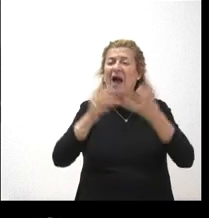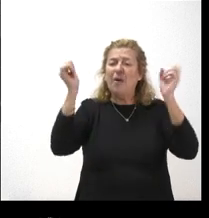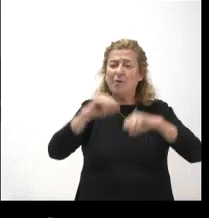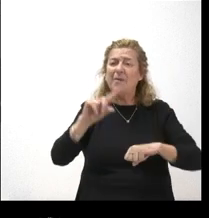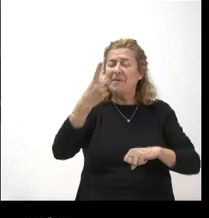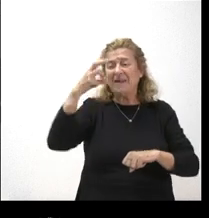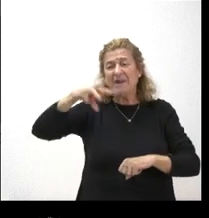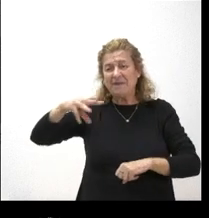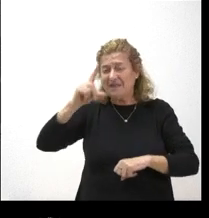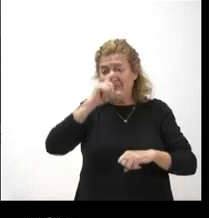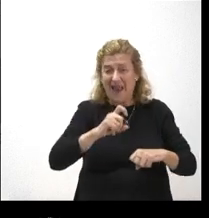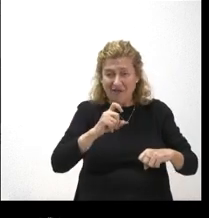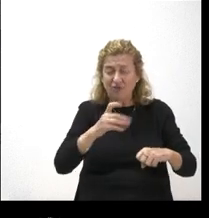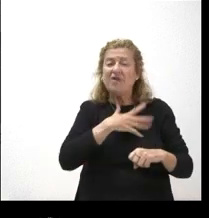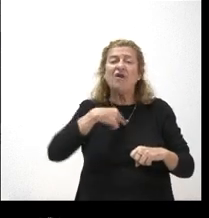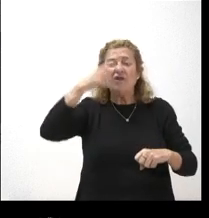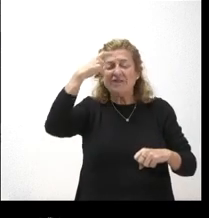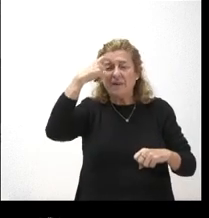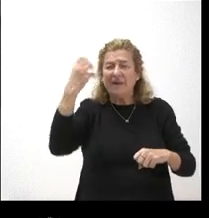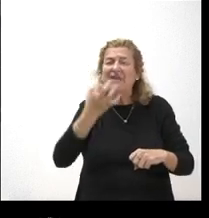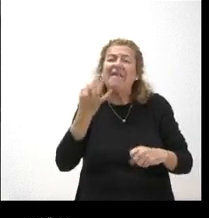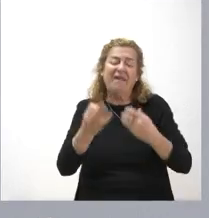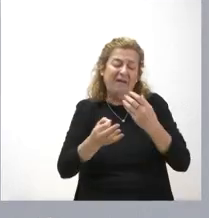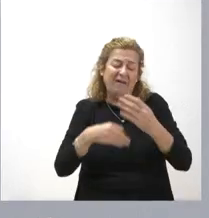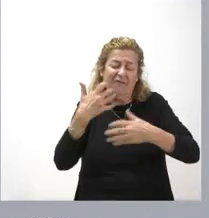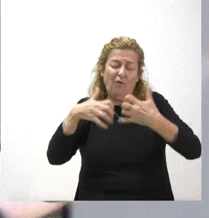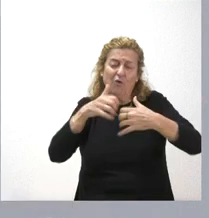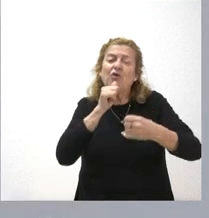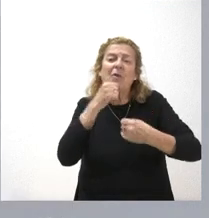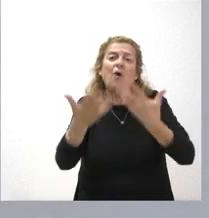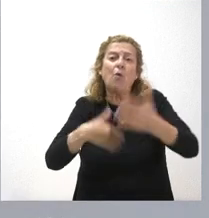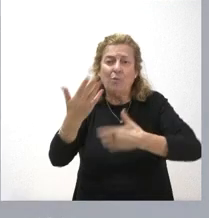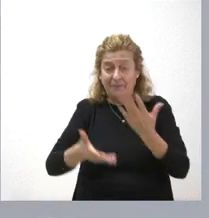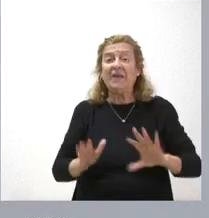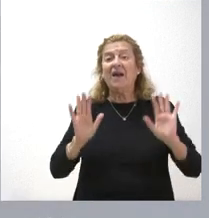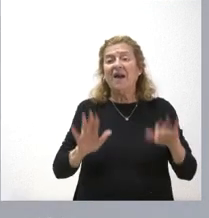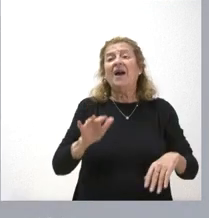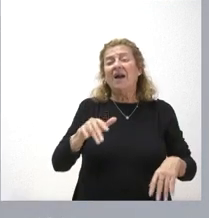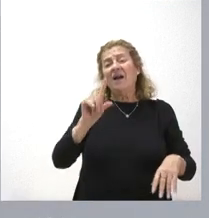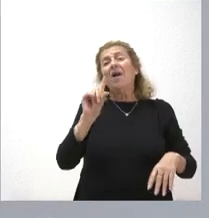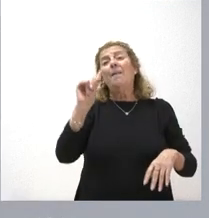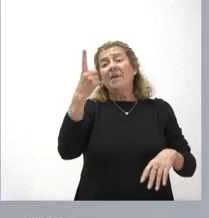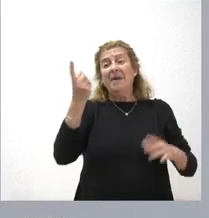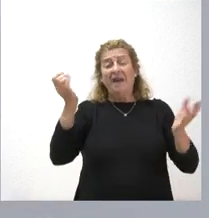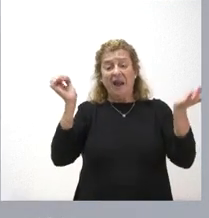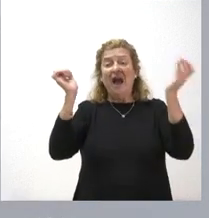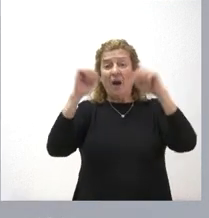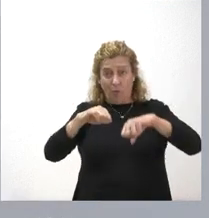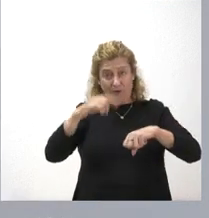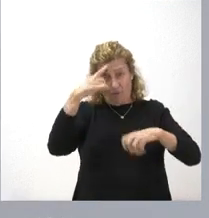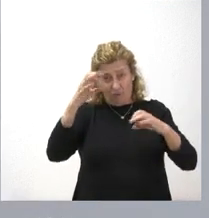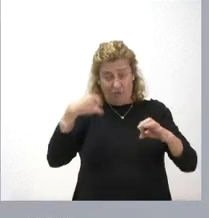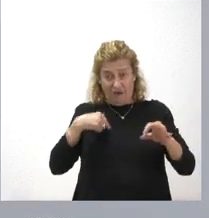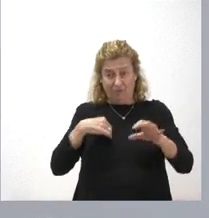un poco cómo van y en qué líneas se está trabajando gracias pues el primer acuerdo lógicamente es el que ya se envió al